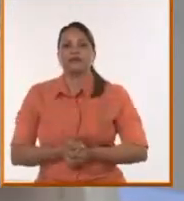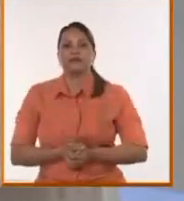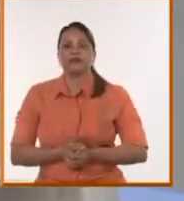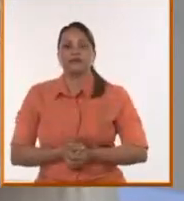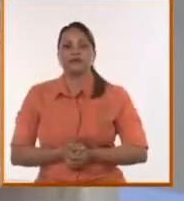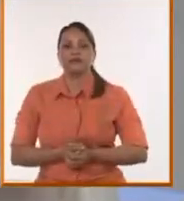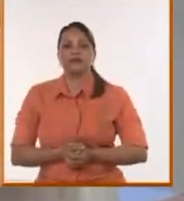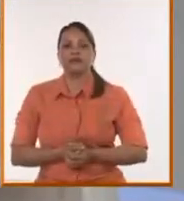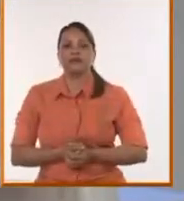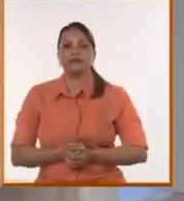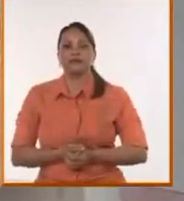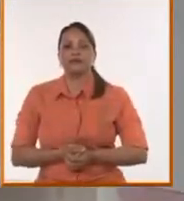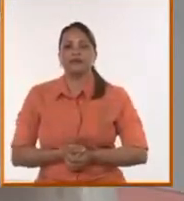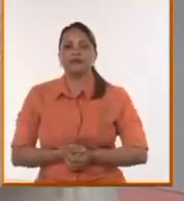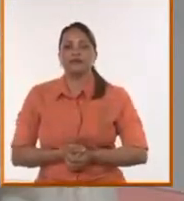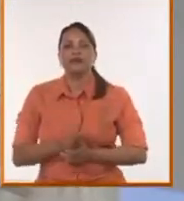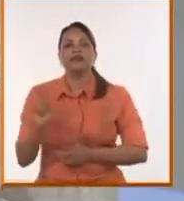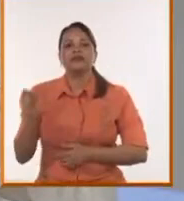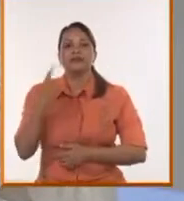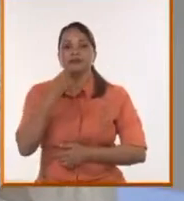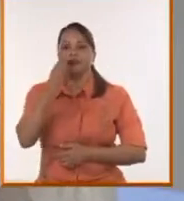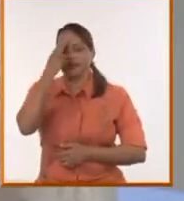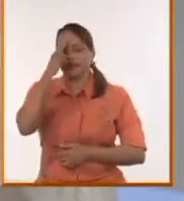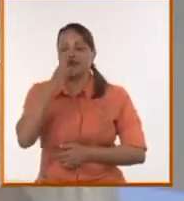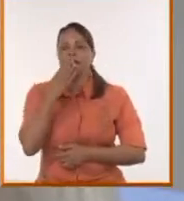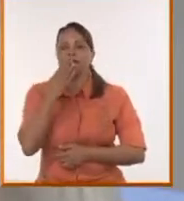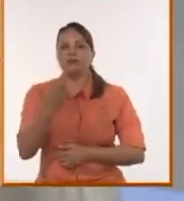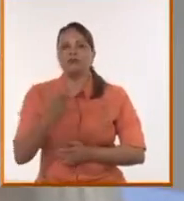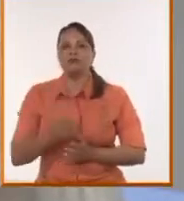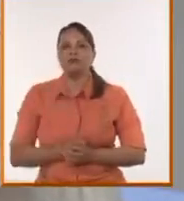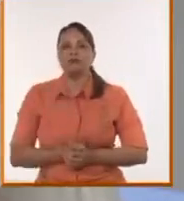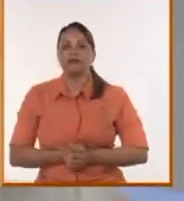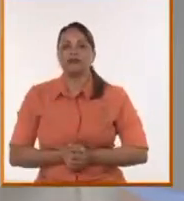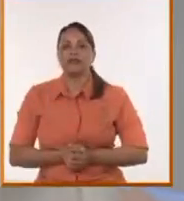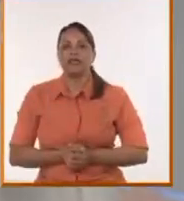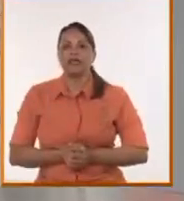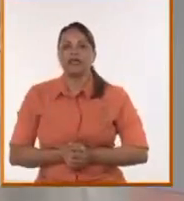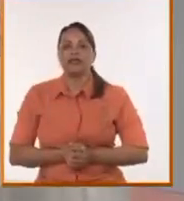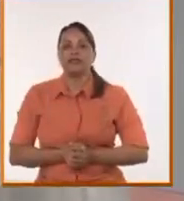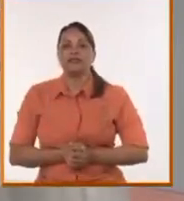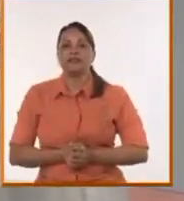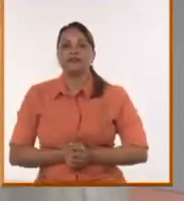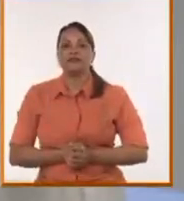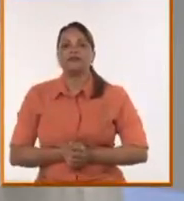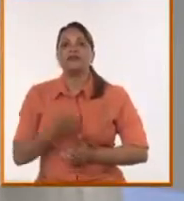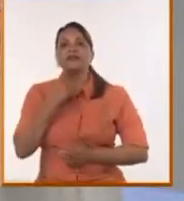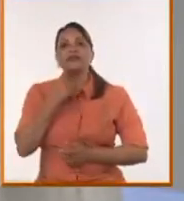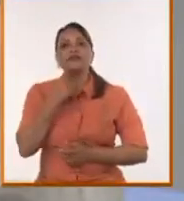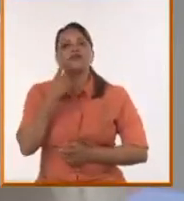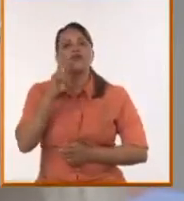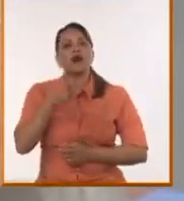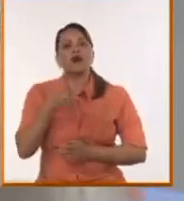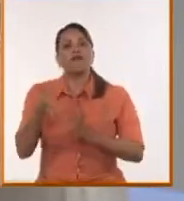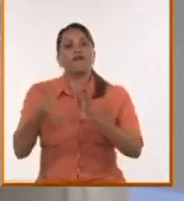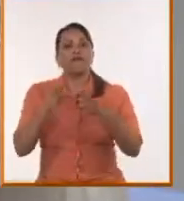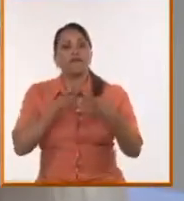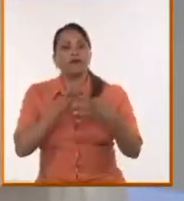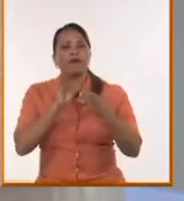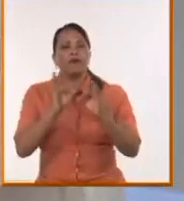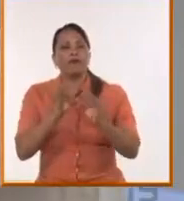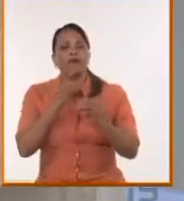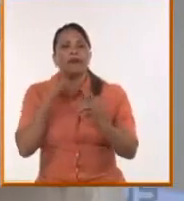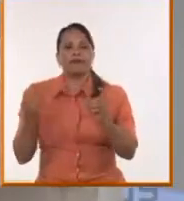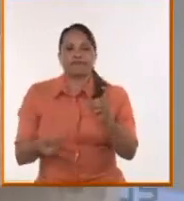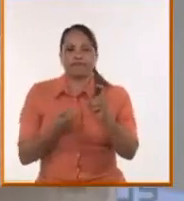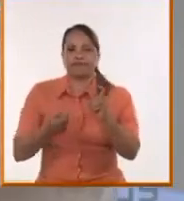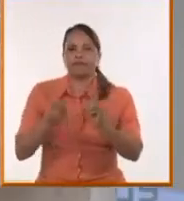la primera muestra organizada del fascismo de la región. Y ante eso tú ves, no solamente un bukele y un modelo bukelista, sino al sur.